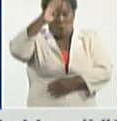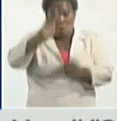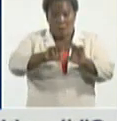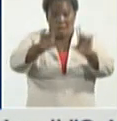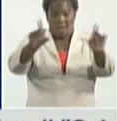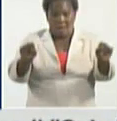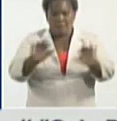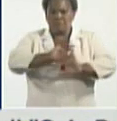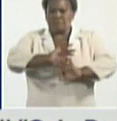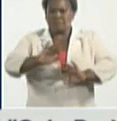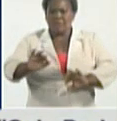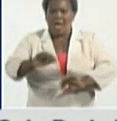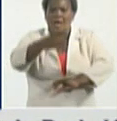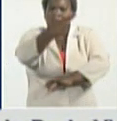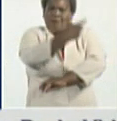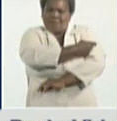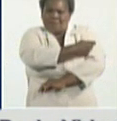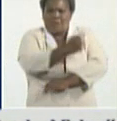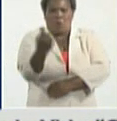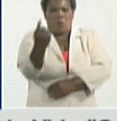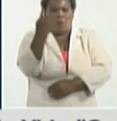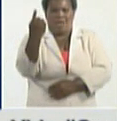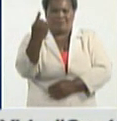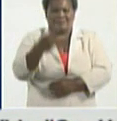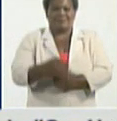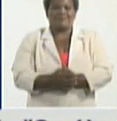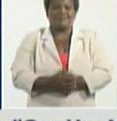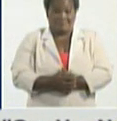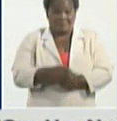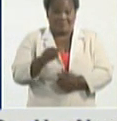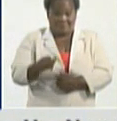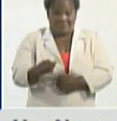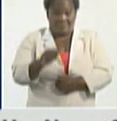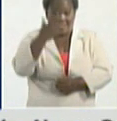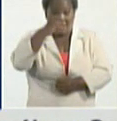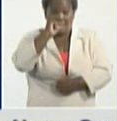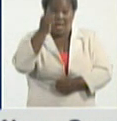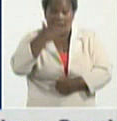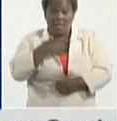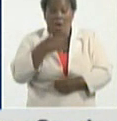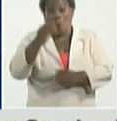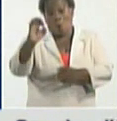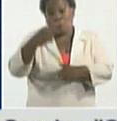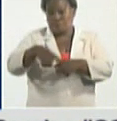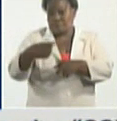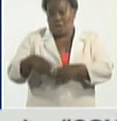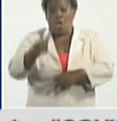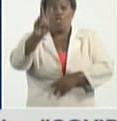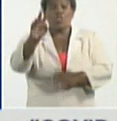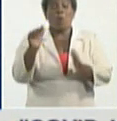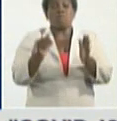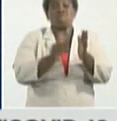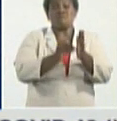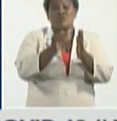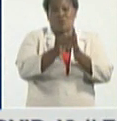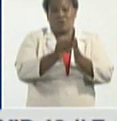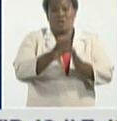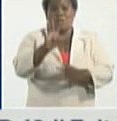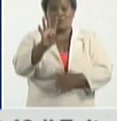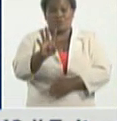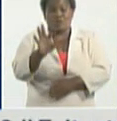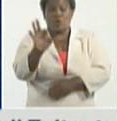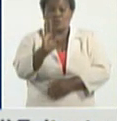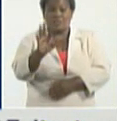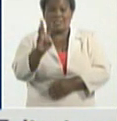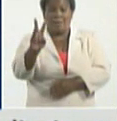recibido una primera dosis de los candidatos vacunados dos millones cuatrocientos ochenta y tres mil tres